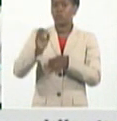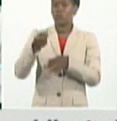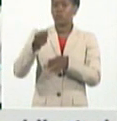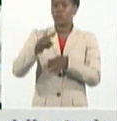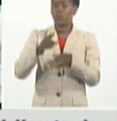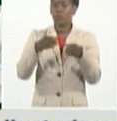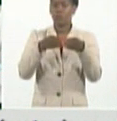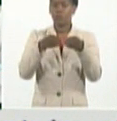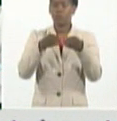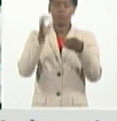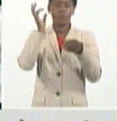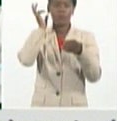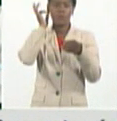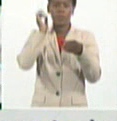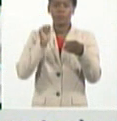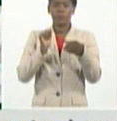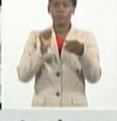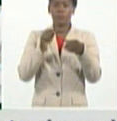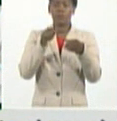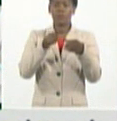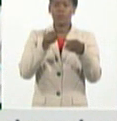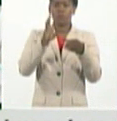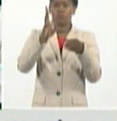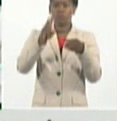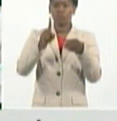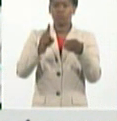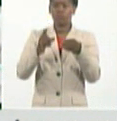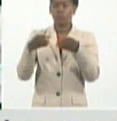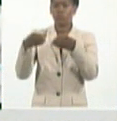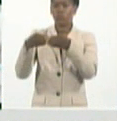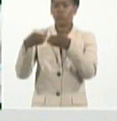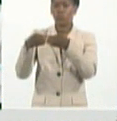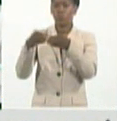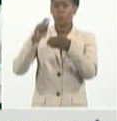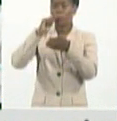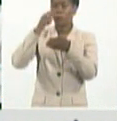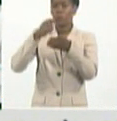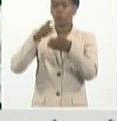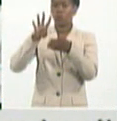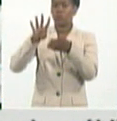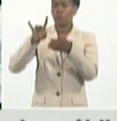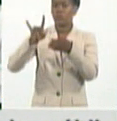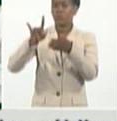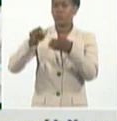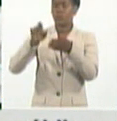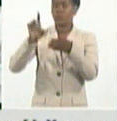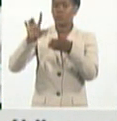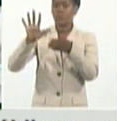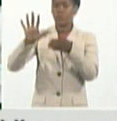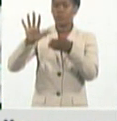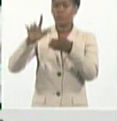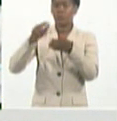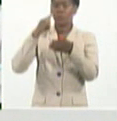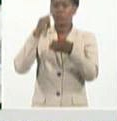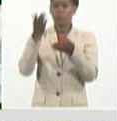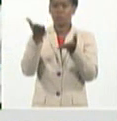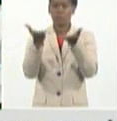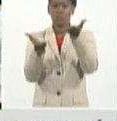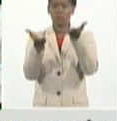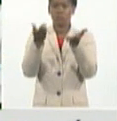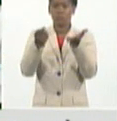sexo femenino. En el acumulado, el sexo masculino con el 49,5. Realmente no tiene